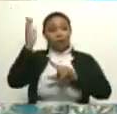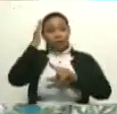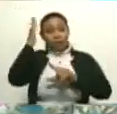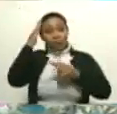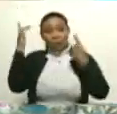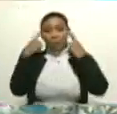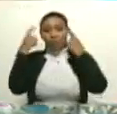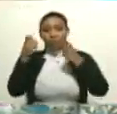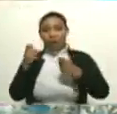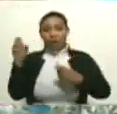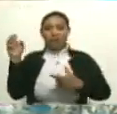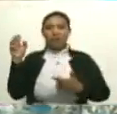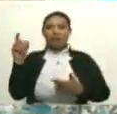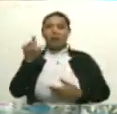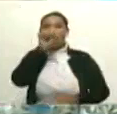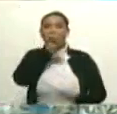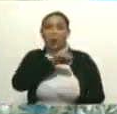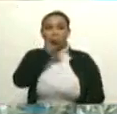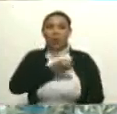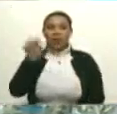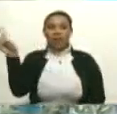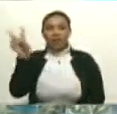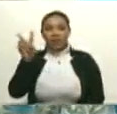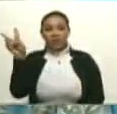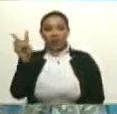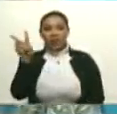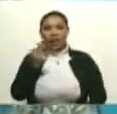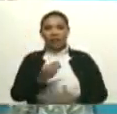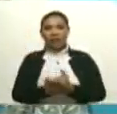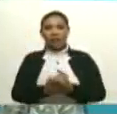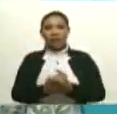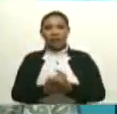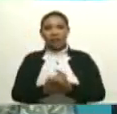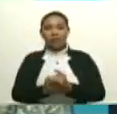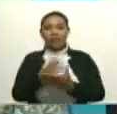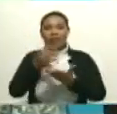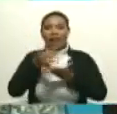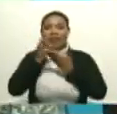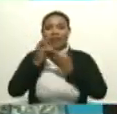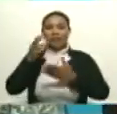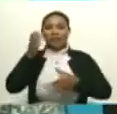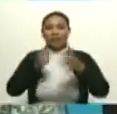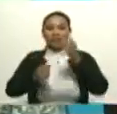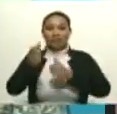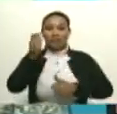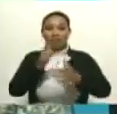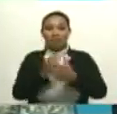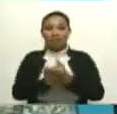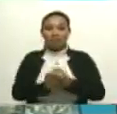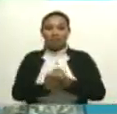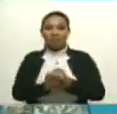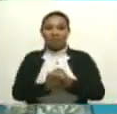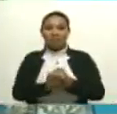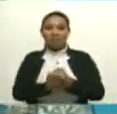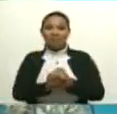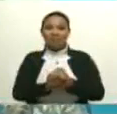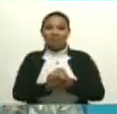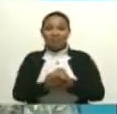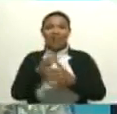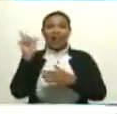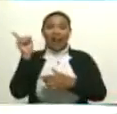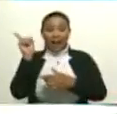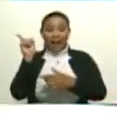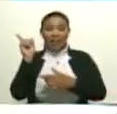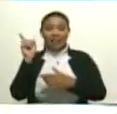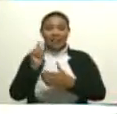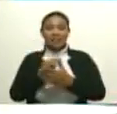venezolano que el café con leche, pues, ¿no? Aníbal... De la reina Pepiá. Exactamente.